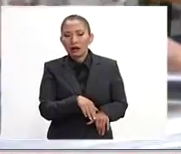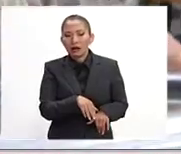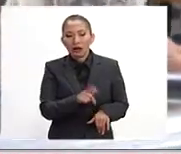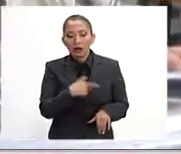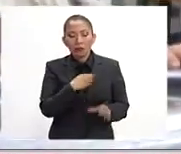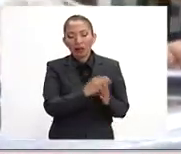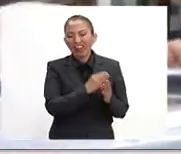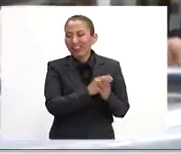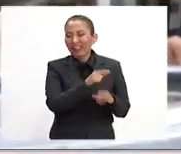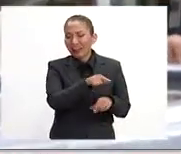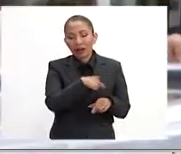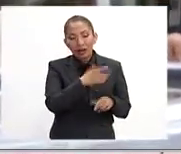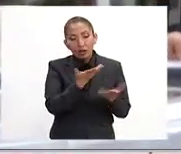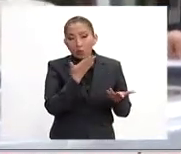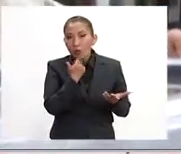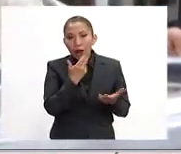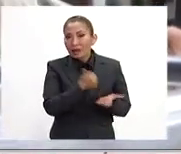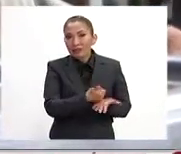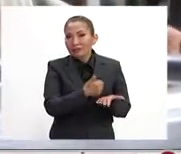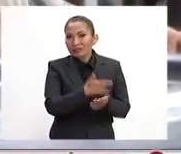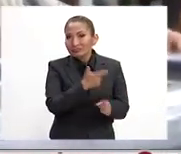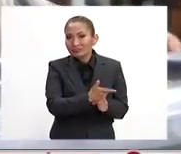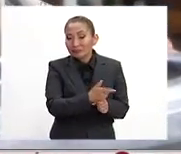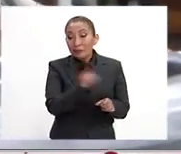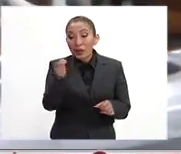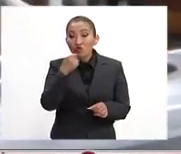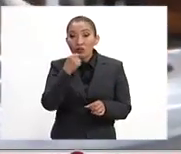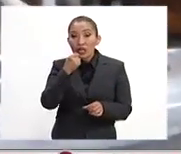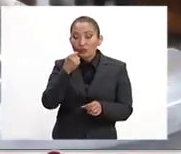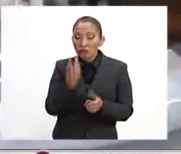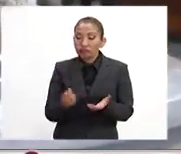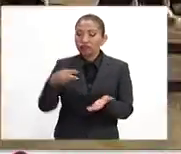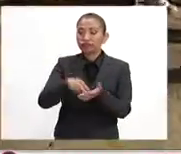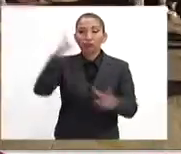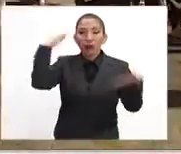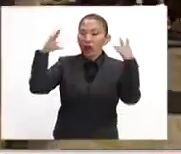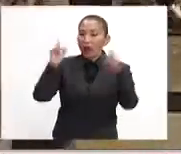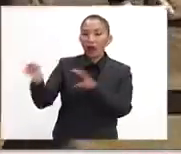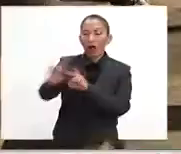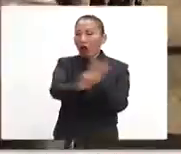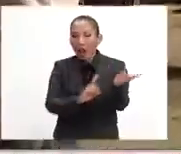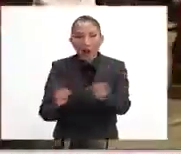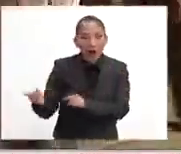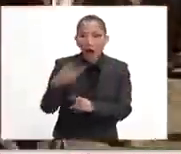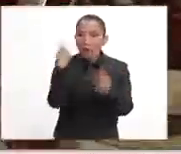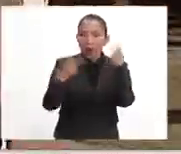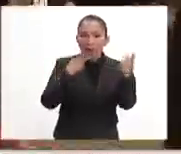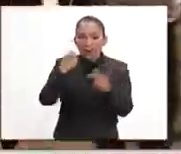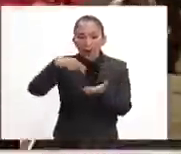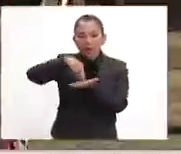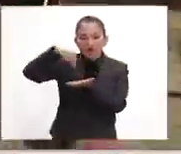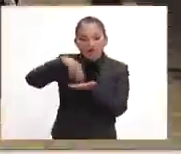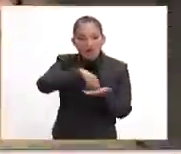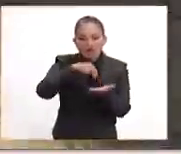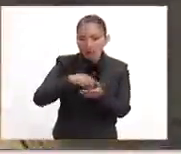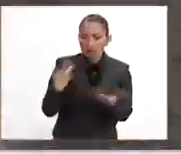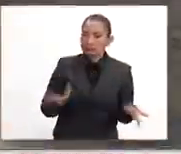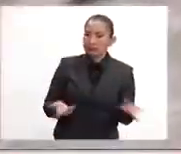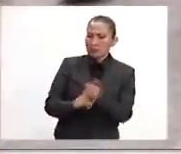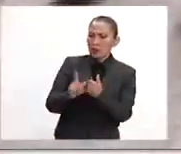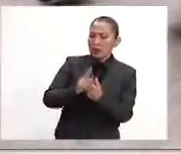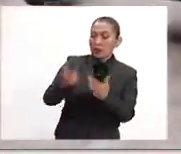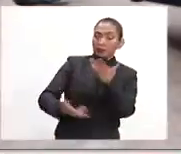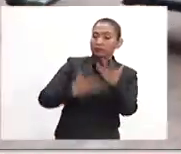no la toma en cuenta y tal vez no ayuda en la detección. Pero un niño que es completamente disruptivo, que habla mucho, brinca, salta y meten